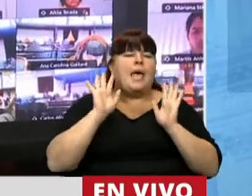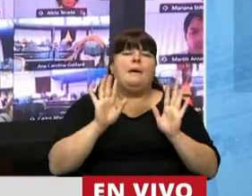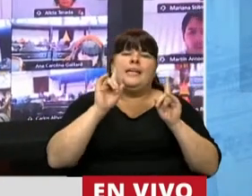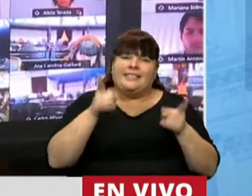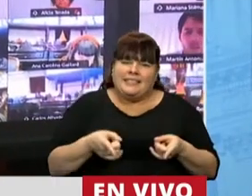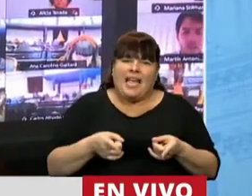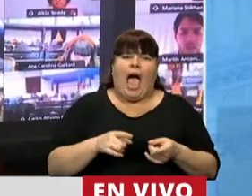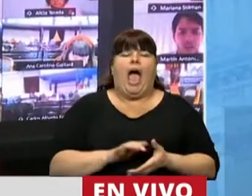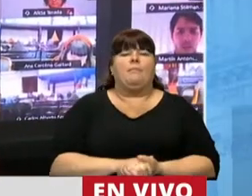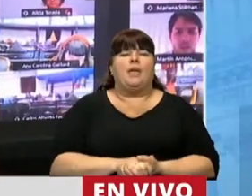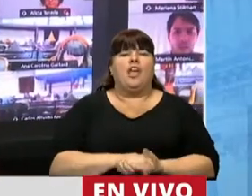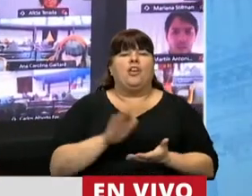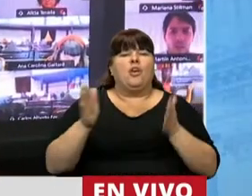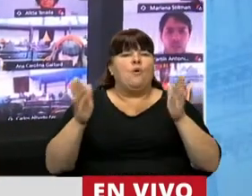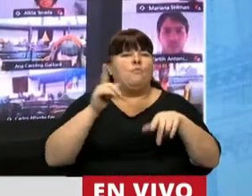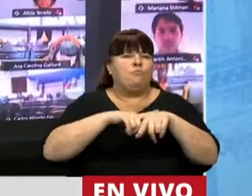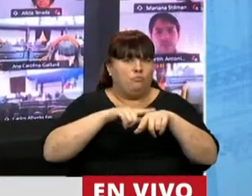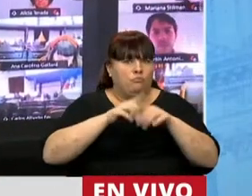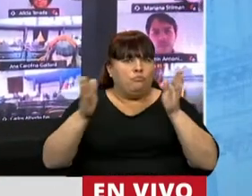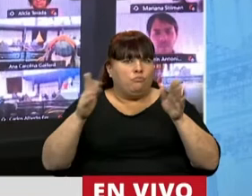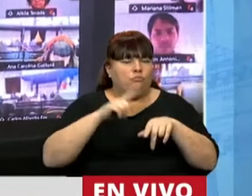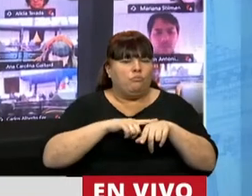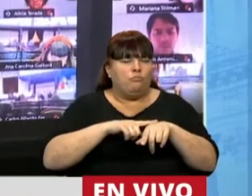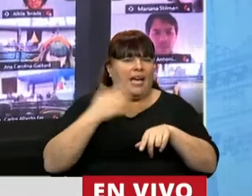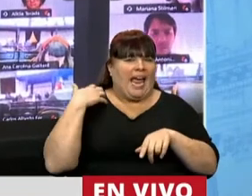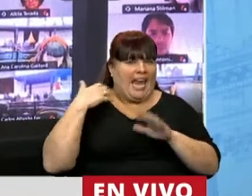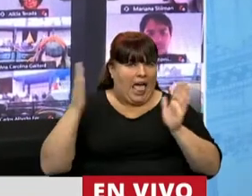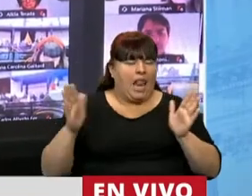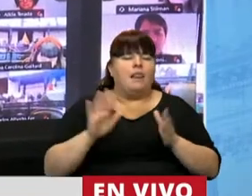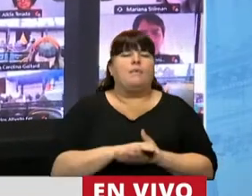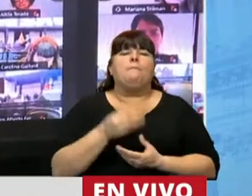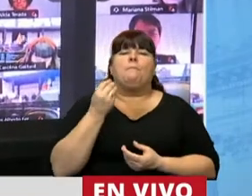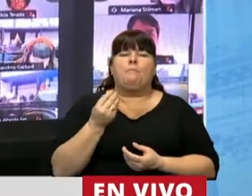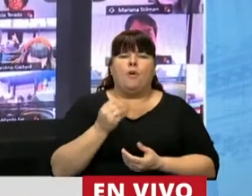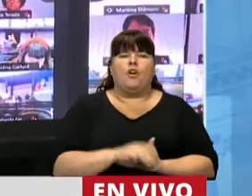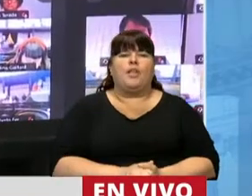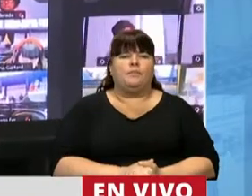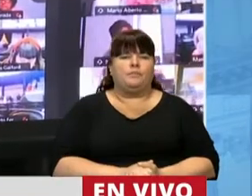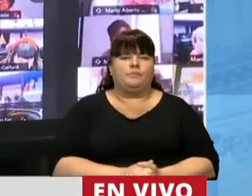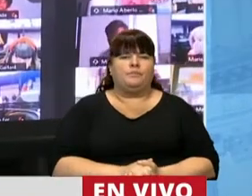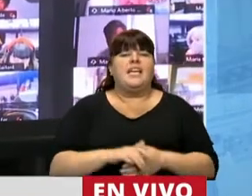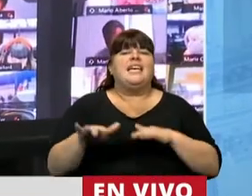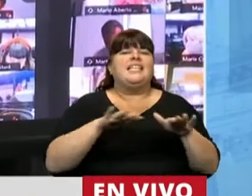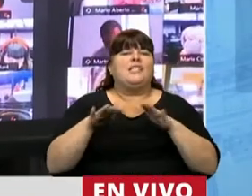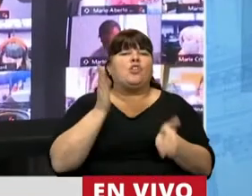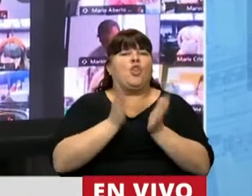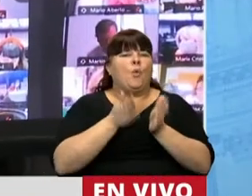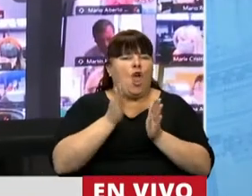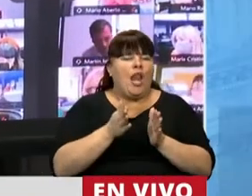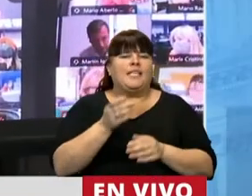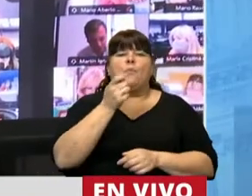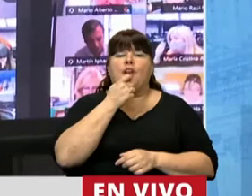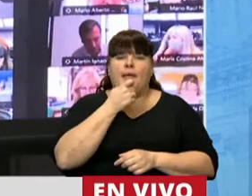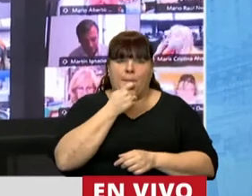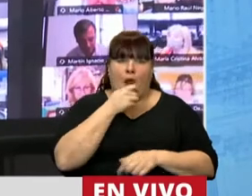también tiene un amplio ámbito temporal, podríamos decir, porque va a contemplar las situaciones de violencia que